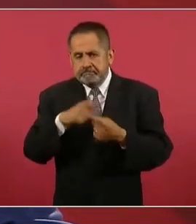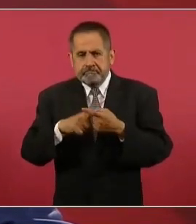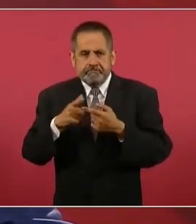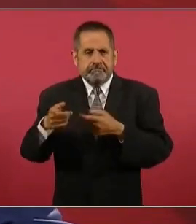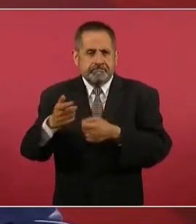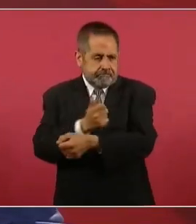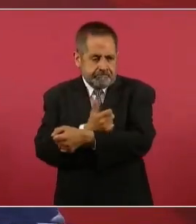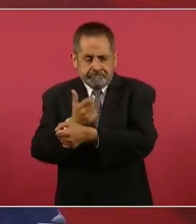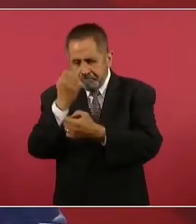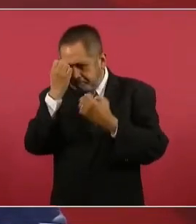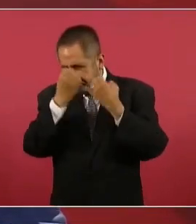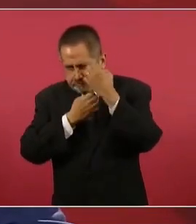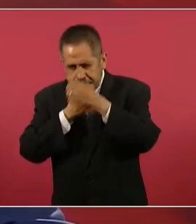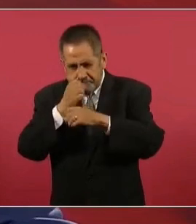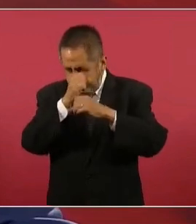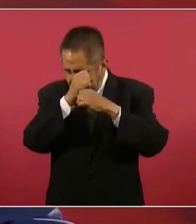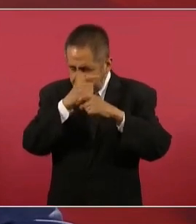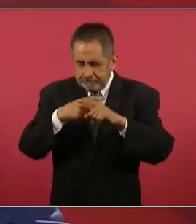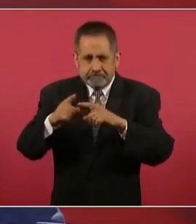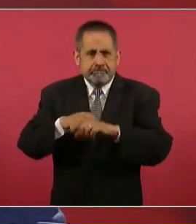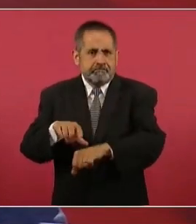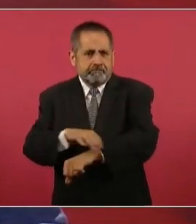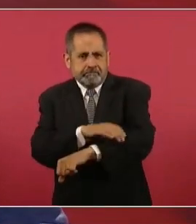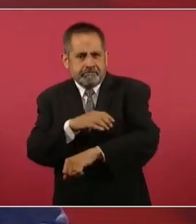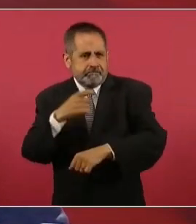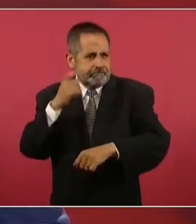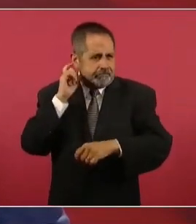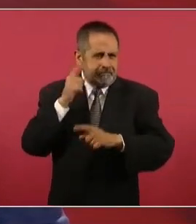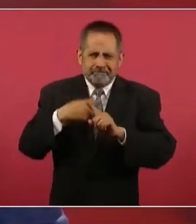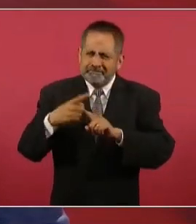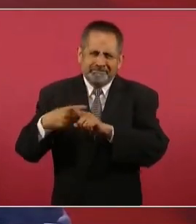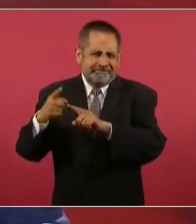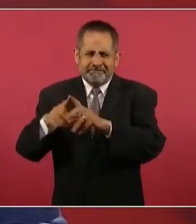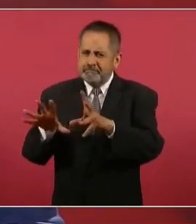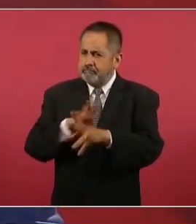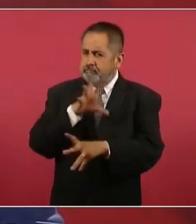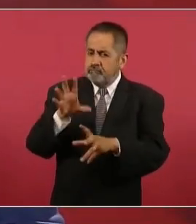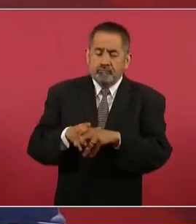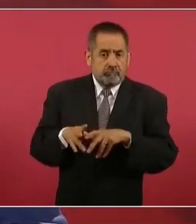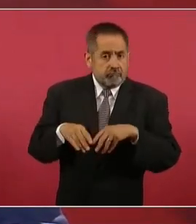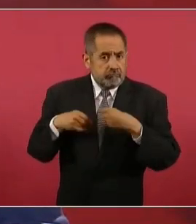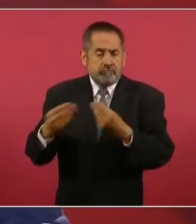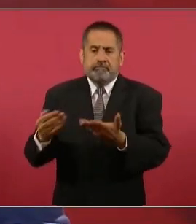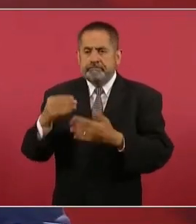estudios clínicos, prótesis, todo gratuito,